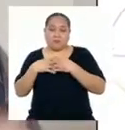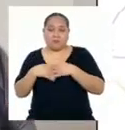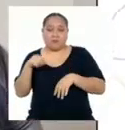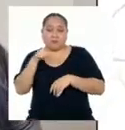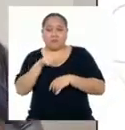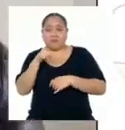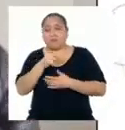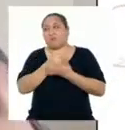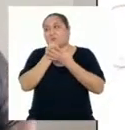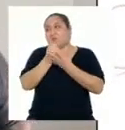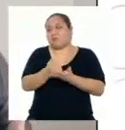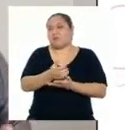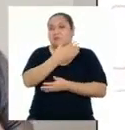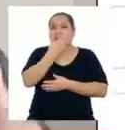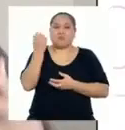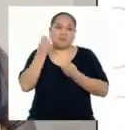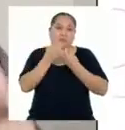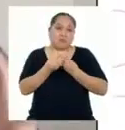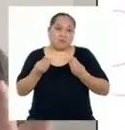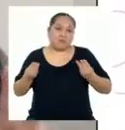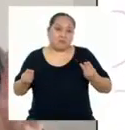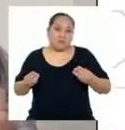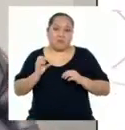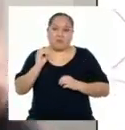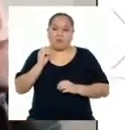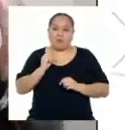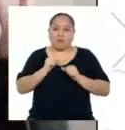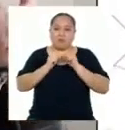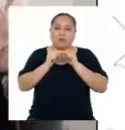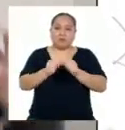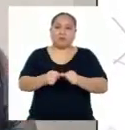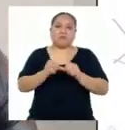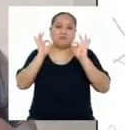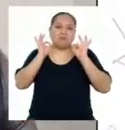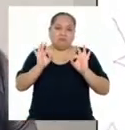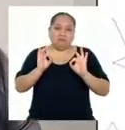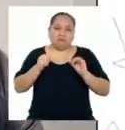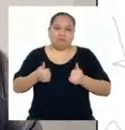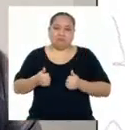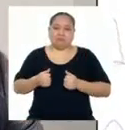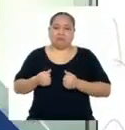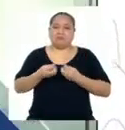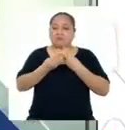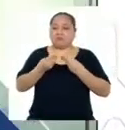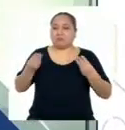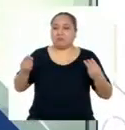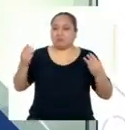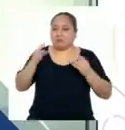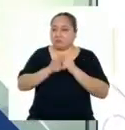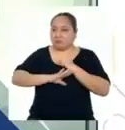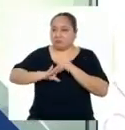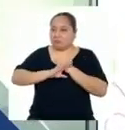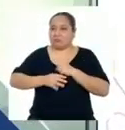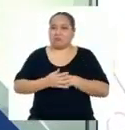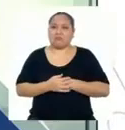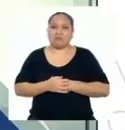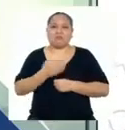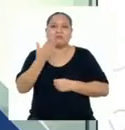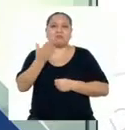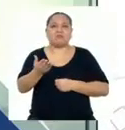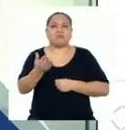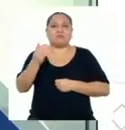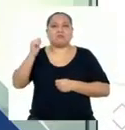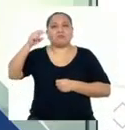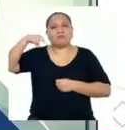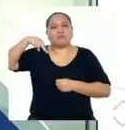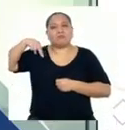servir para mejorar sus productos O mantener en buena calidad la materia prima Y para ti, Anette, ¿cómo crees